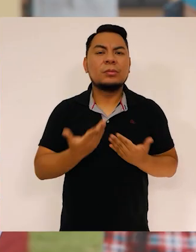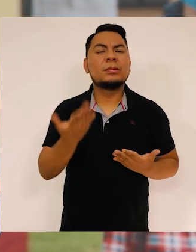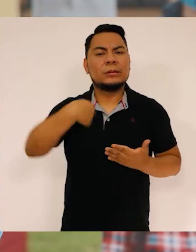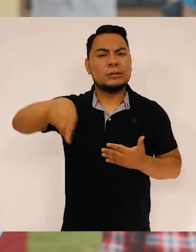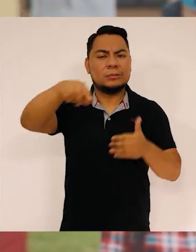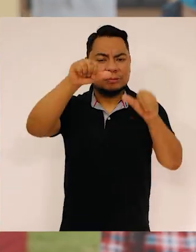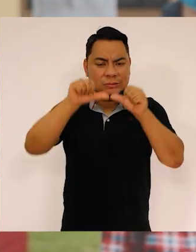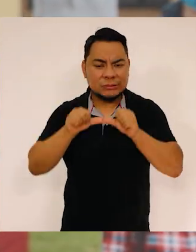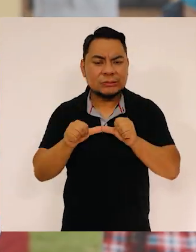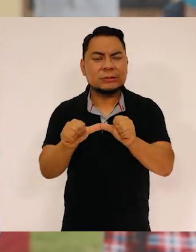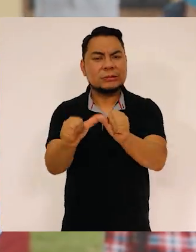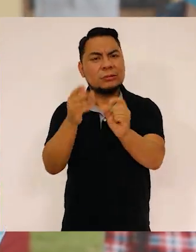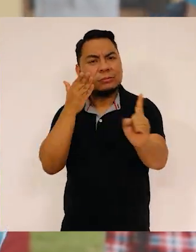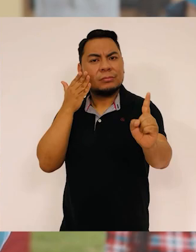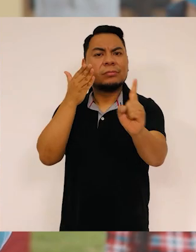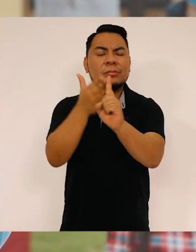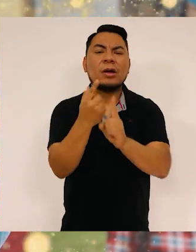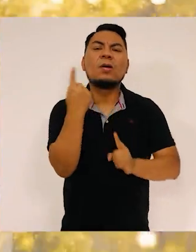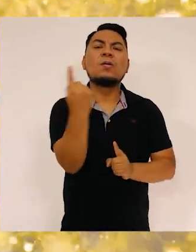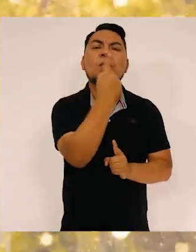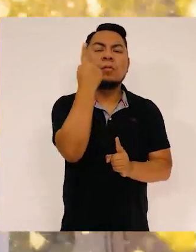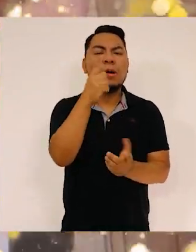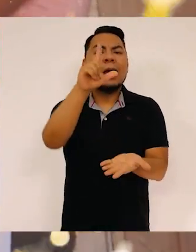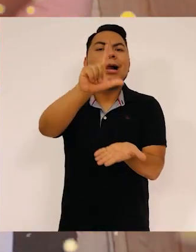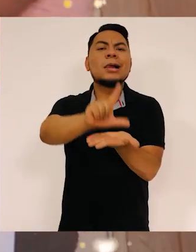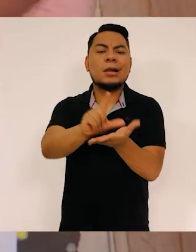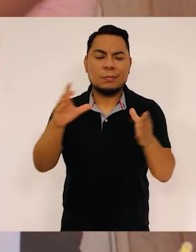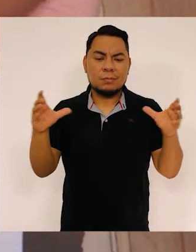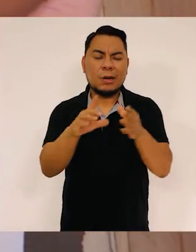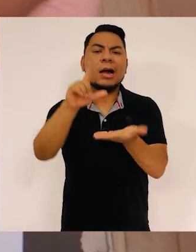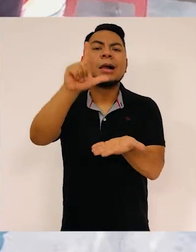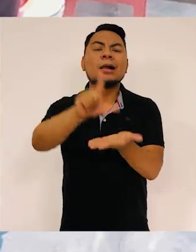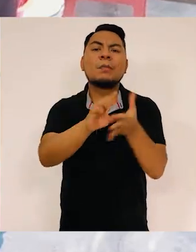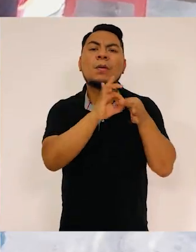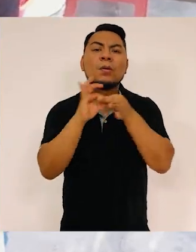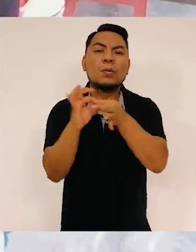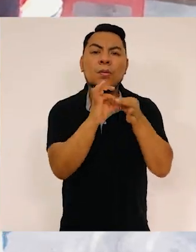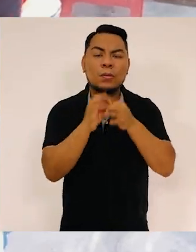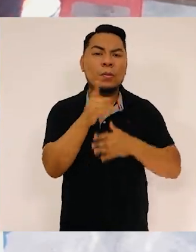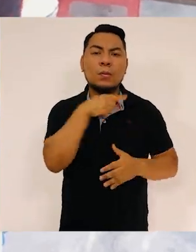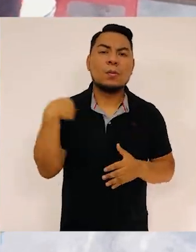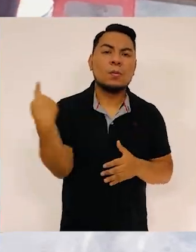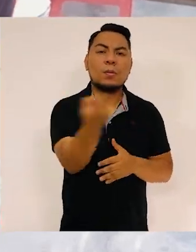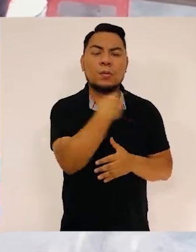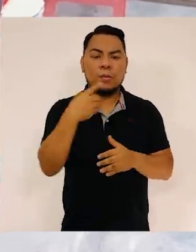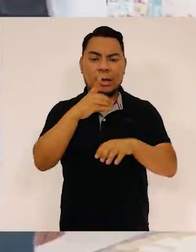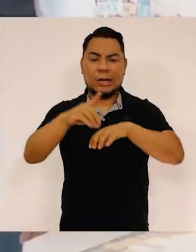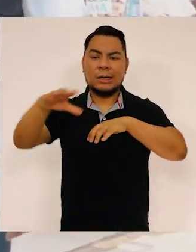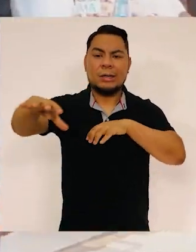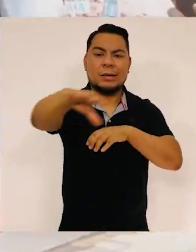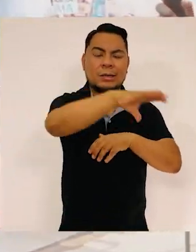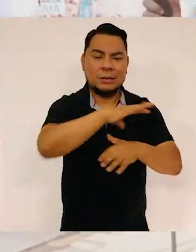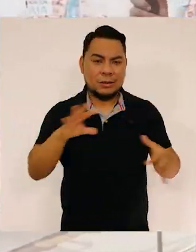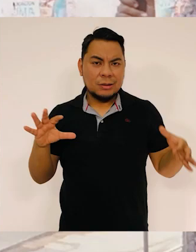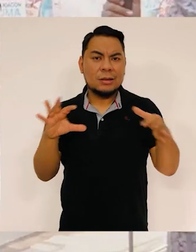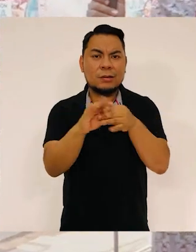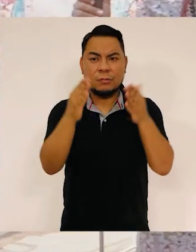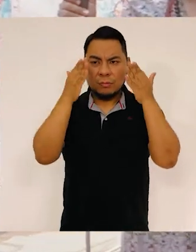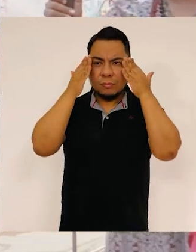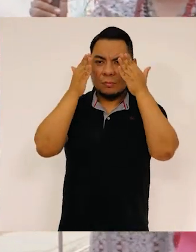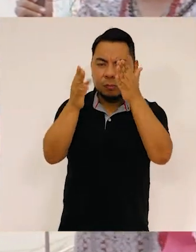otros para seguir caminando como una sola Lima, una Lima unida con todos los distritos,